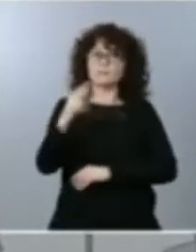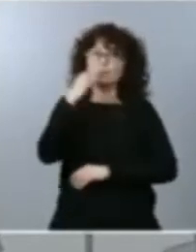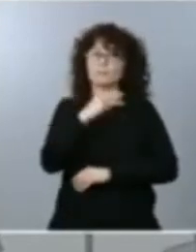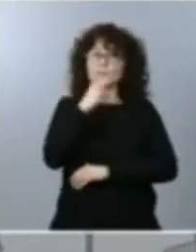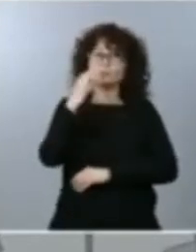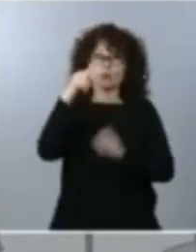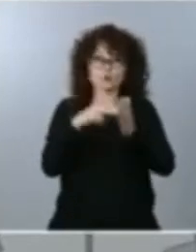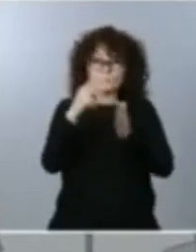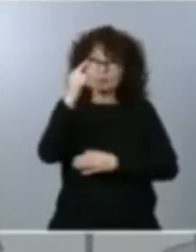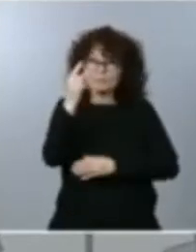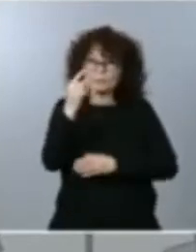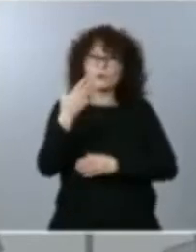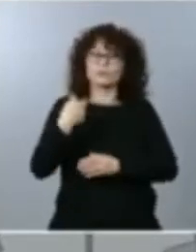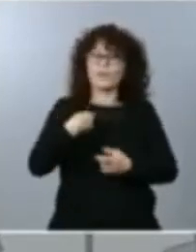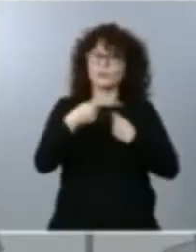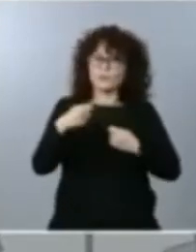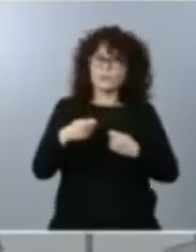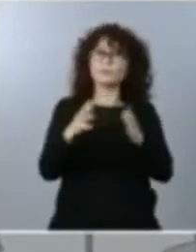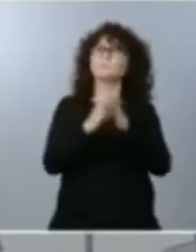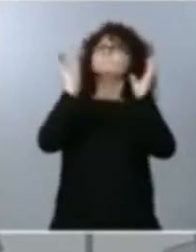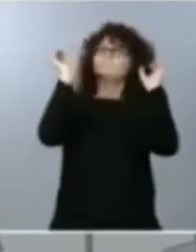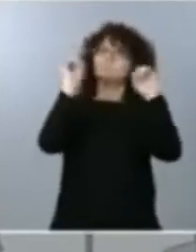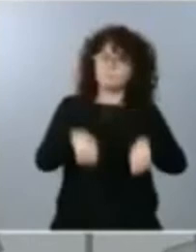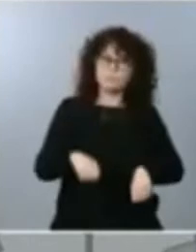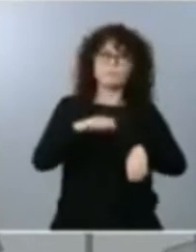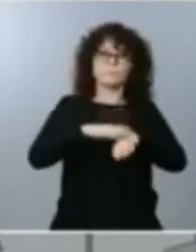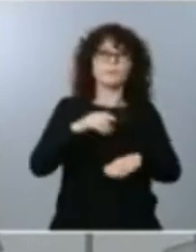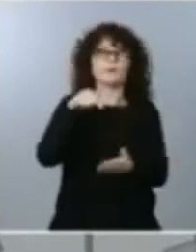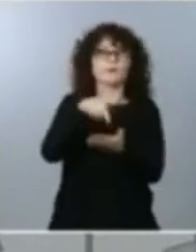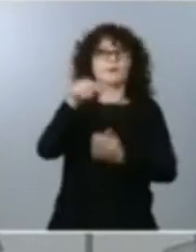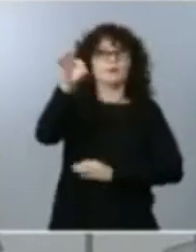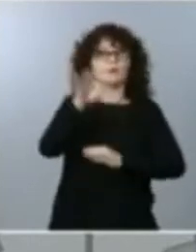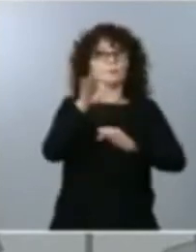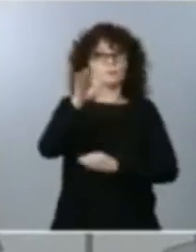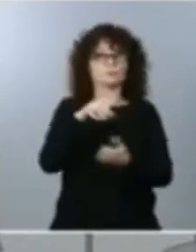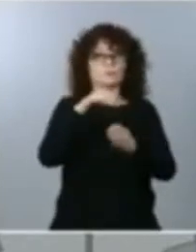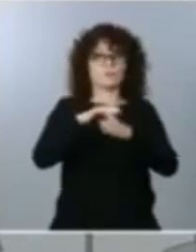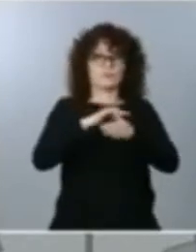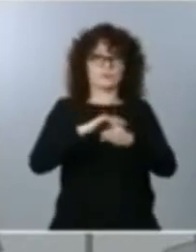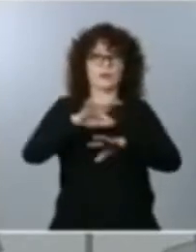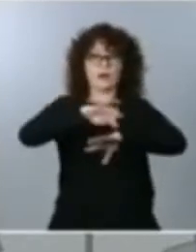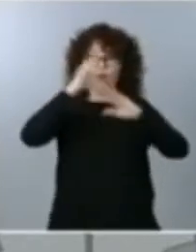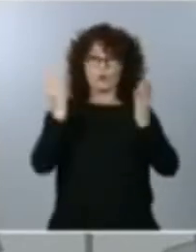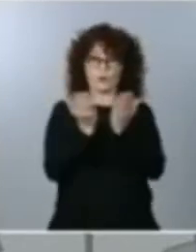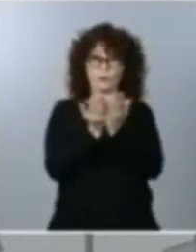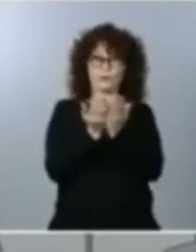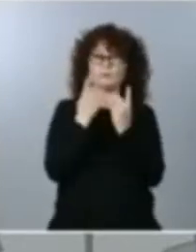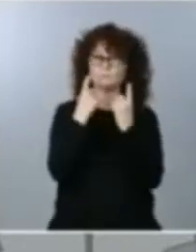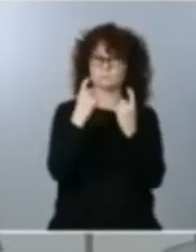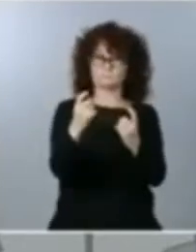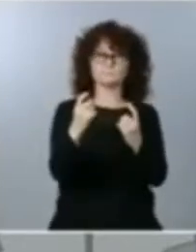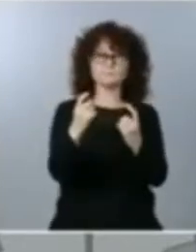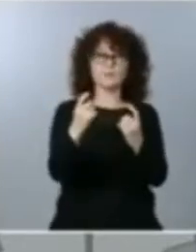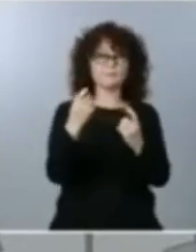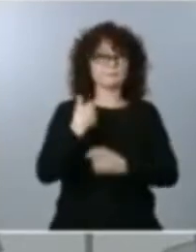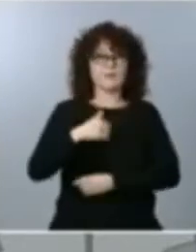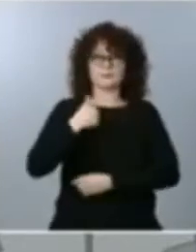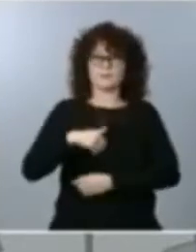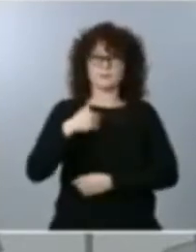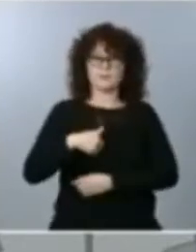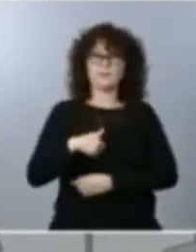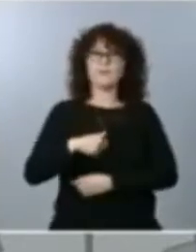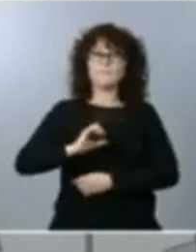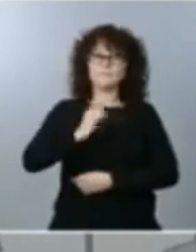para finalmente consensuar un impuesto digital global cada día más necesario y, sobre todo, aún más después de esta pandemia.